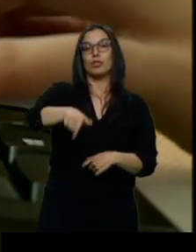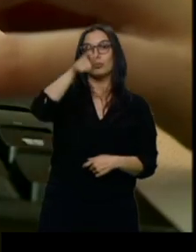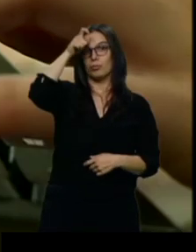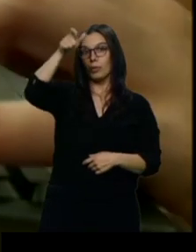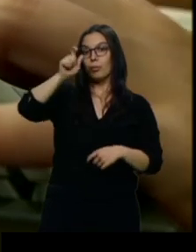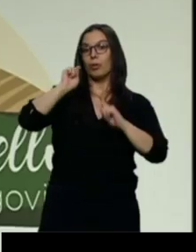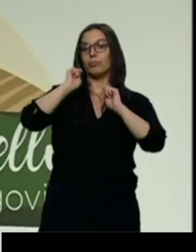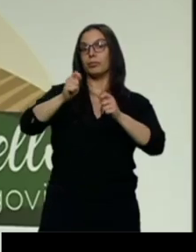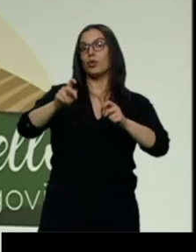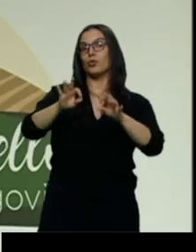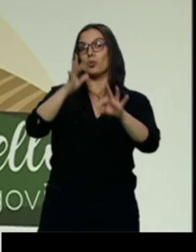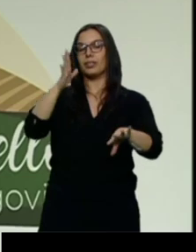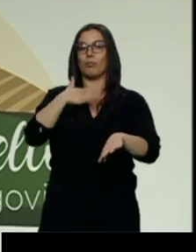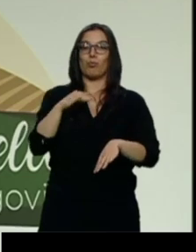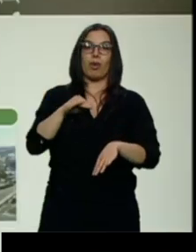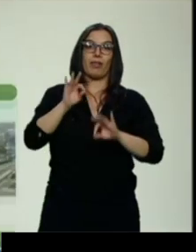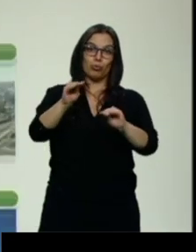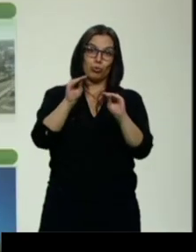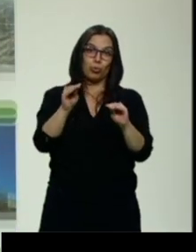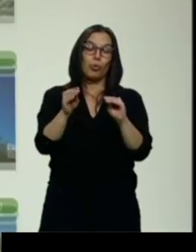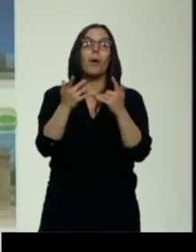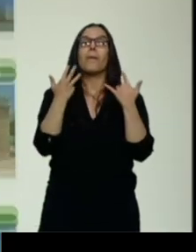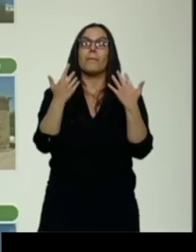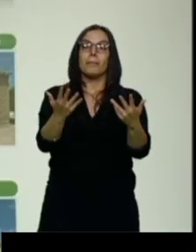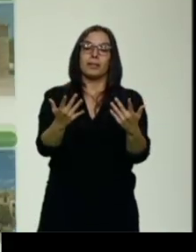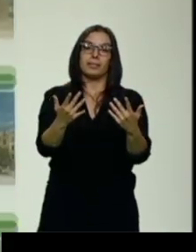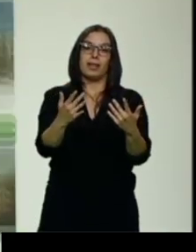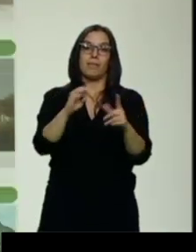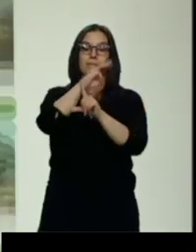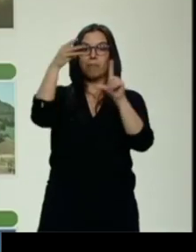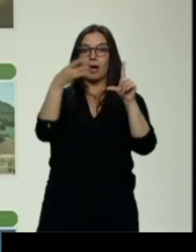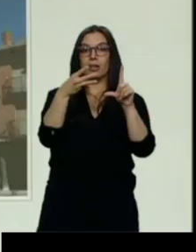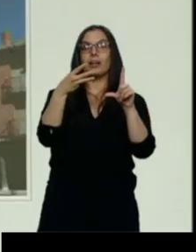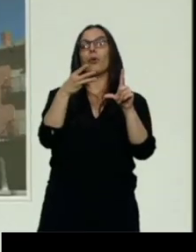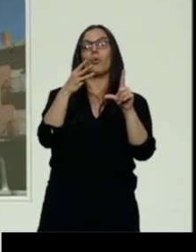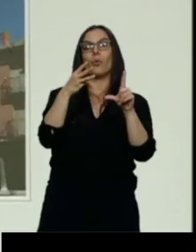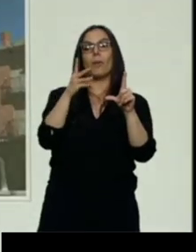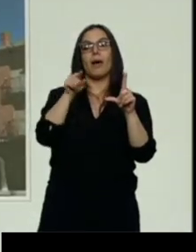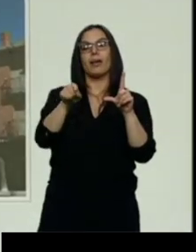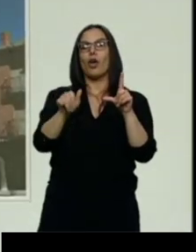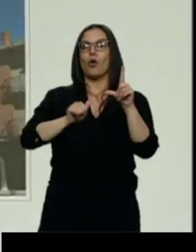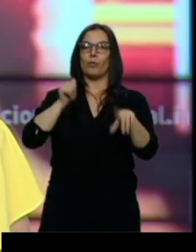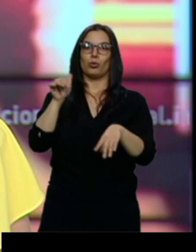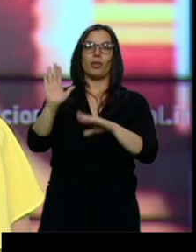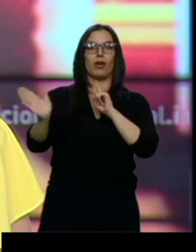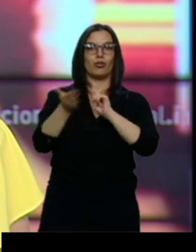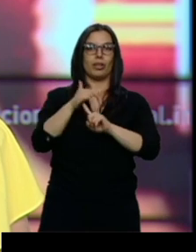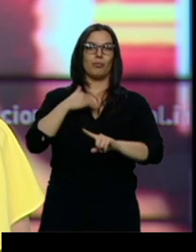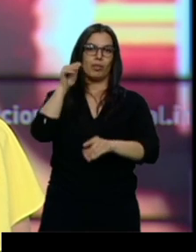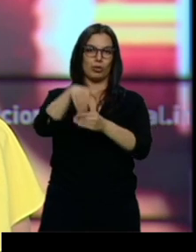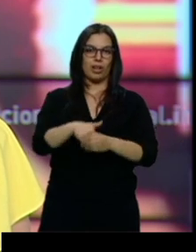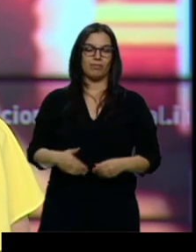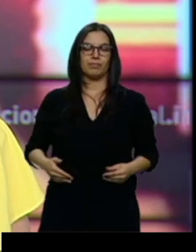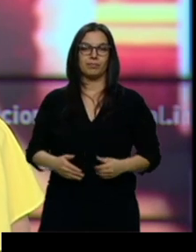la suya. Dense prisa. En la web elpueblomasbello.es tienen la oportunidad de conseguirlo. Les